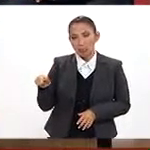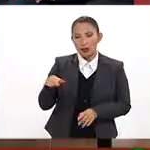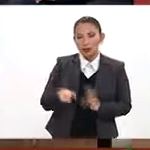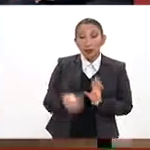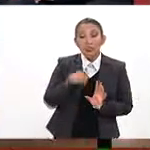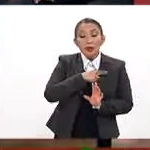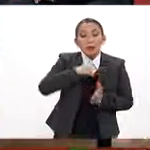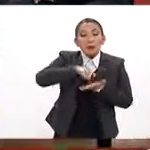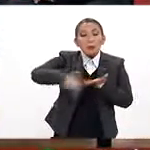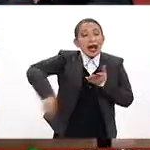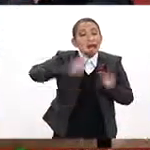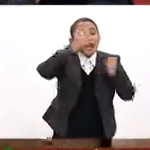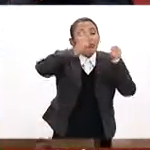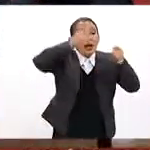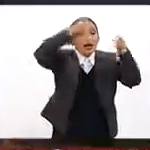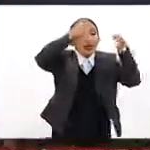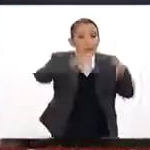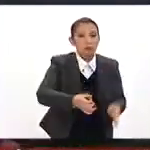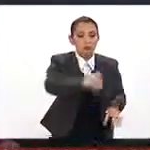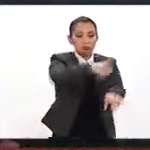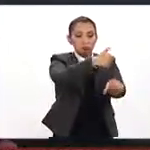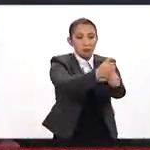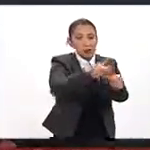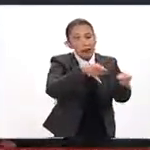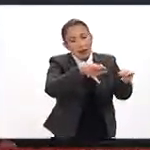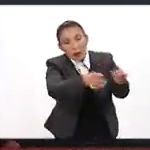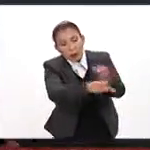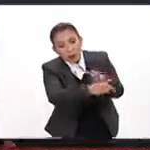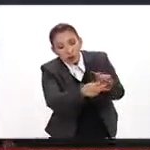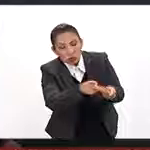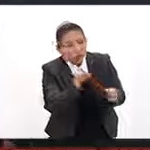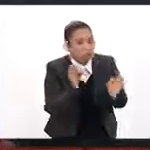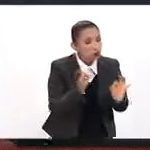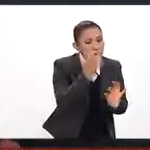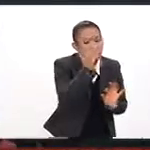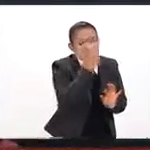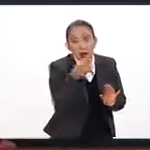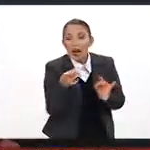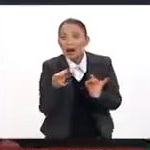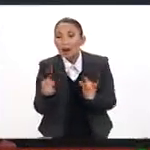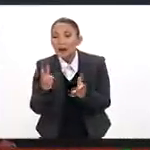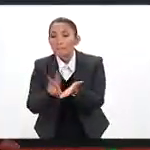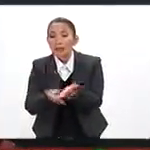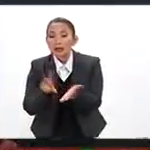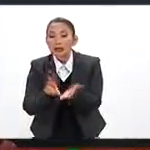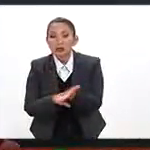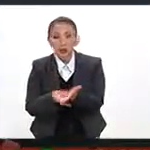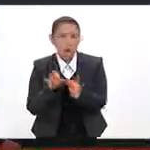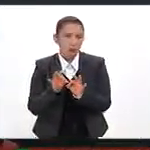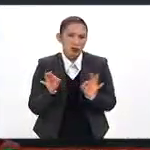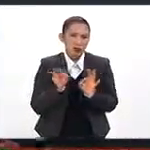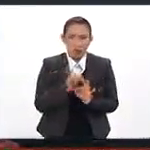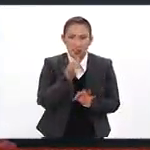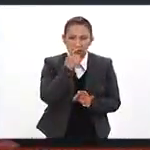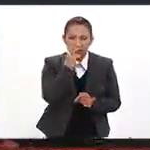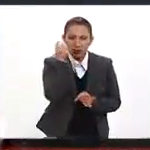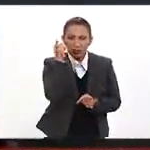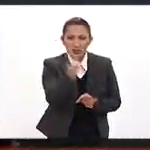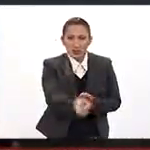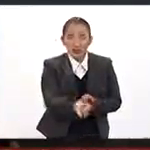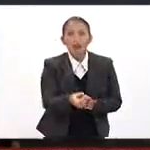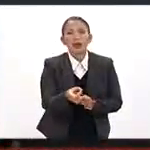Tienes que comprar en un establecimiento formal, te garantiza una calidad de producto, te garantiza una calidad en el precio. Es importante comentar, en